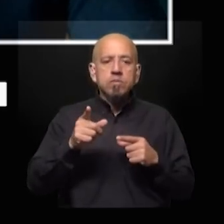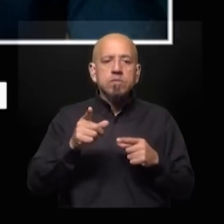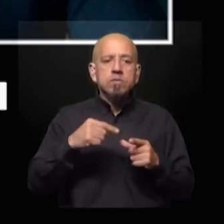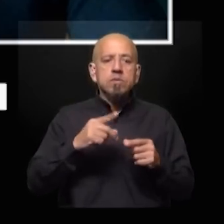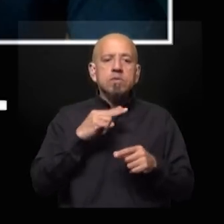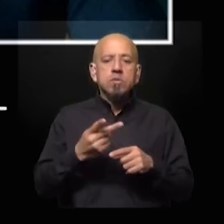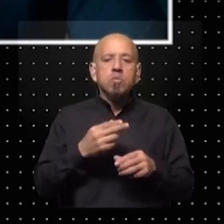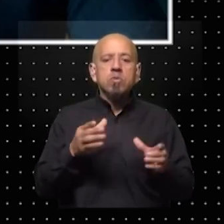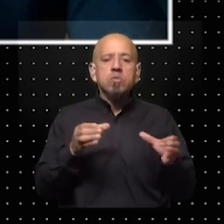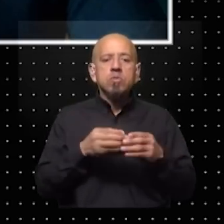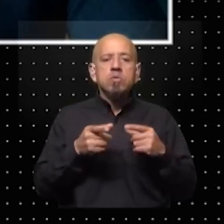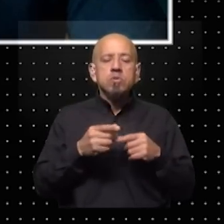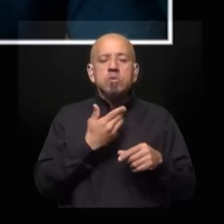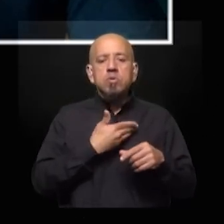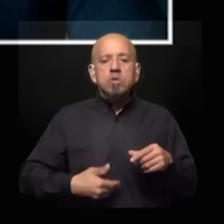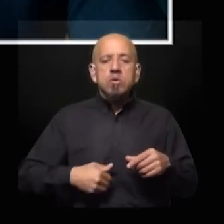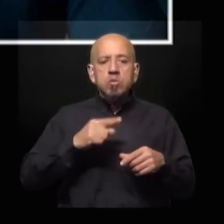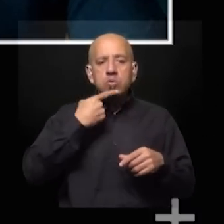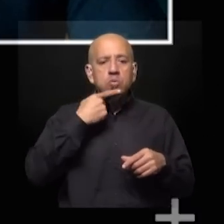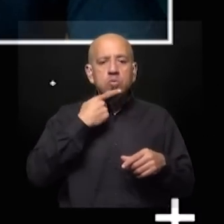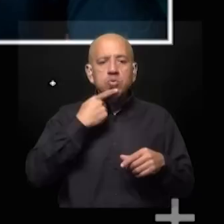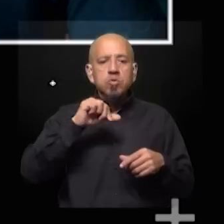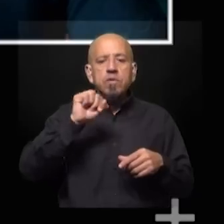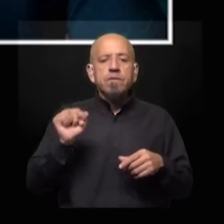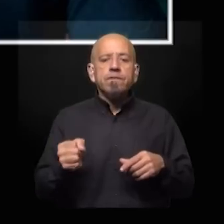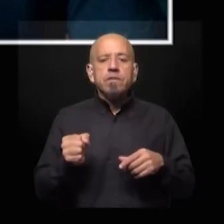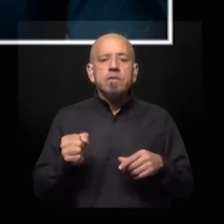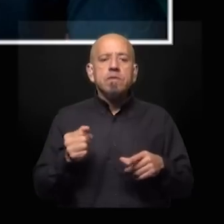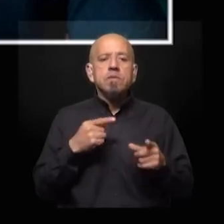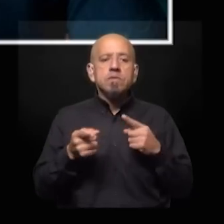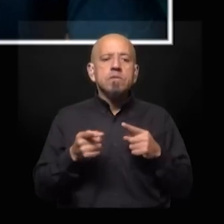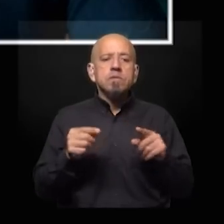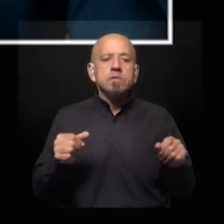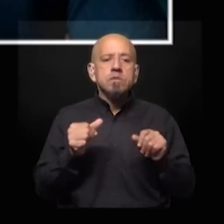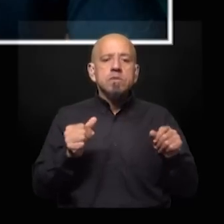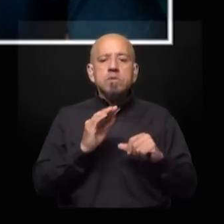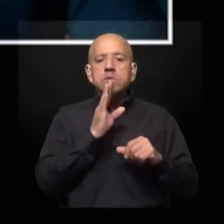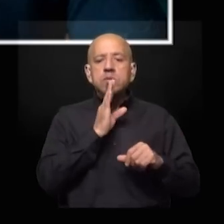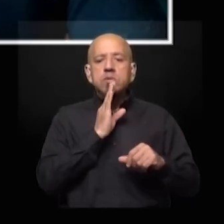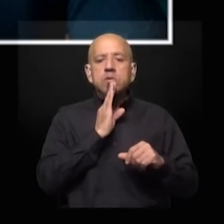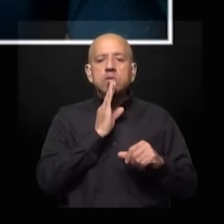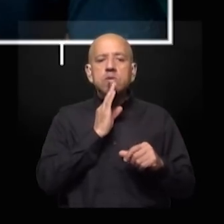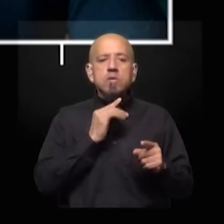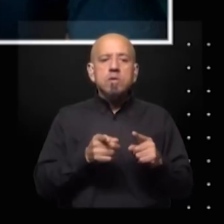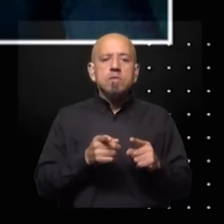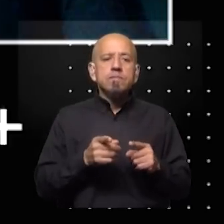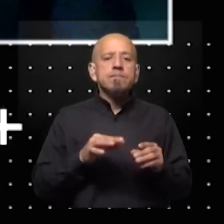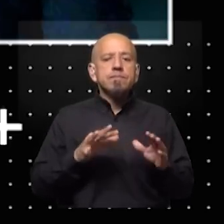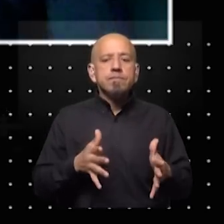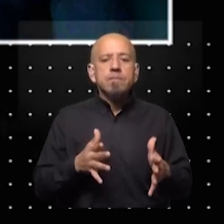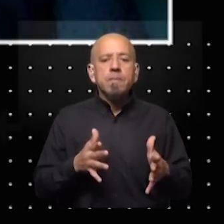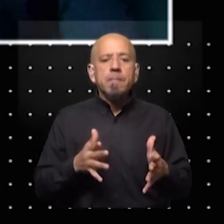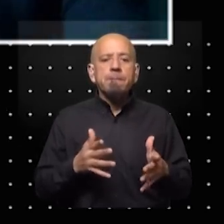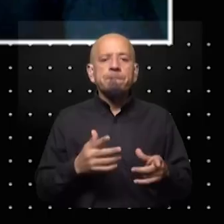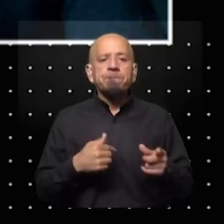segunda cumbre del gobierno ruso con los países africanos, pese a las presiones que ejerció Estados Unidos en contra de ese encuentro. ¿Qué resultado